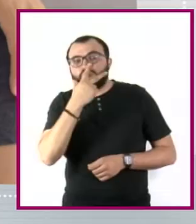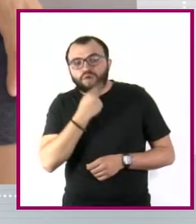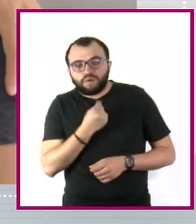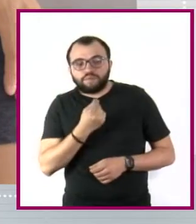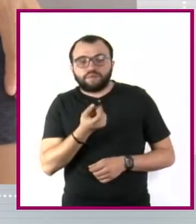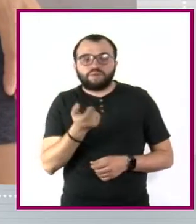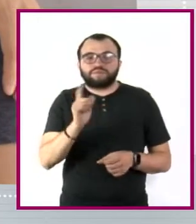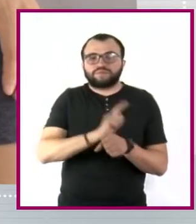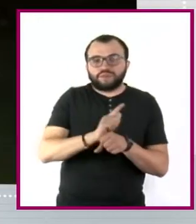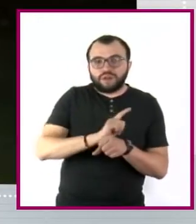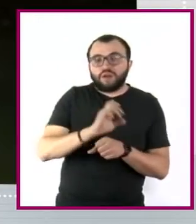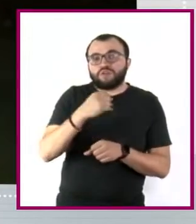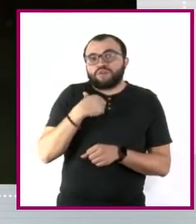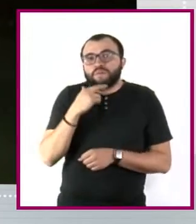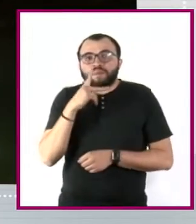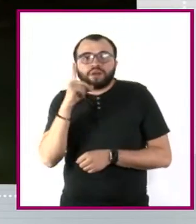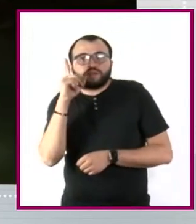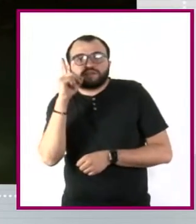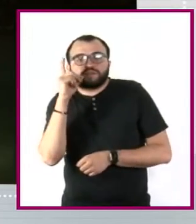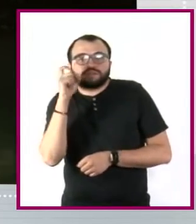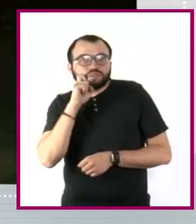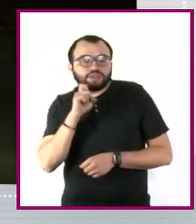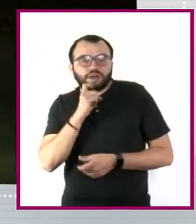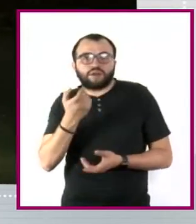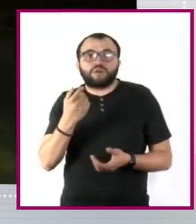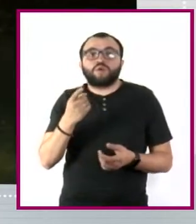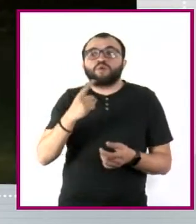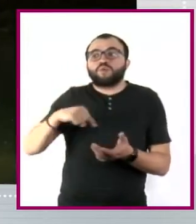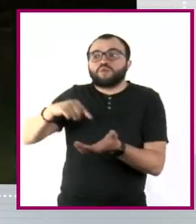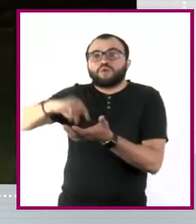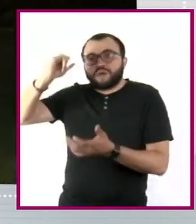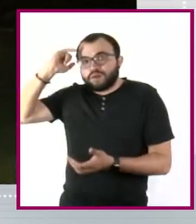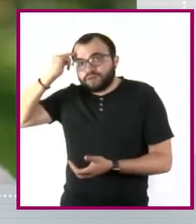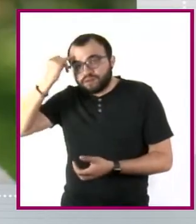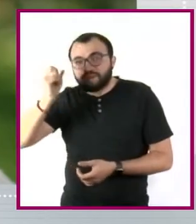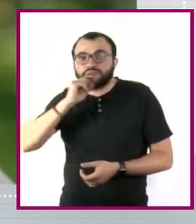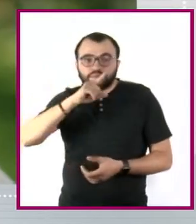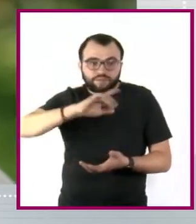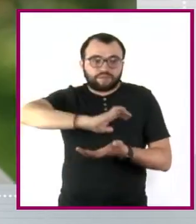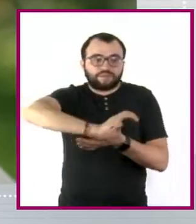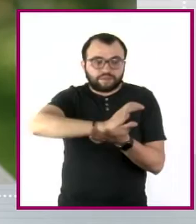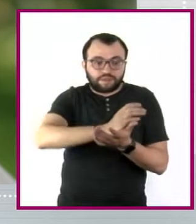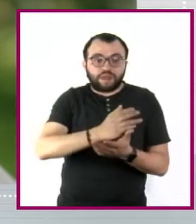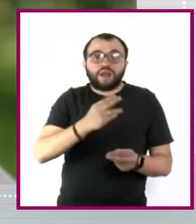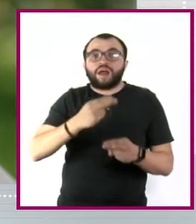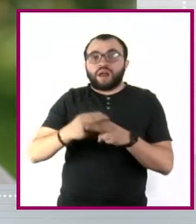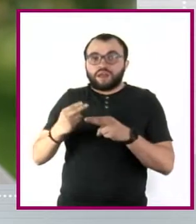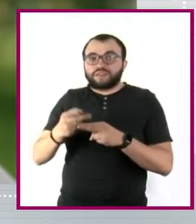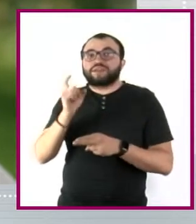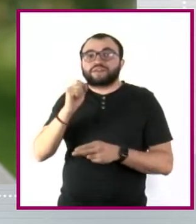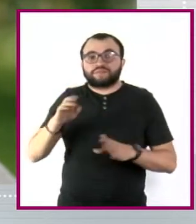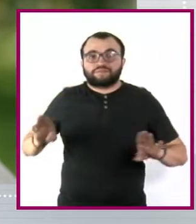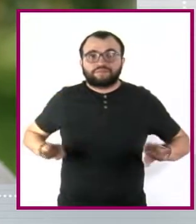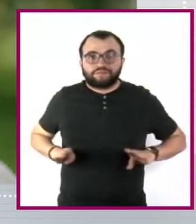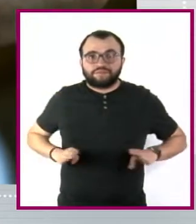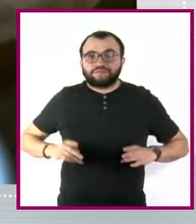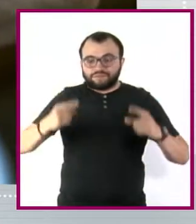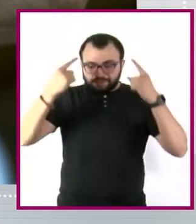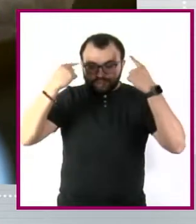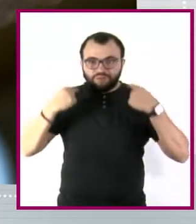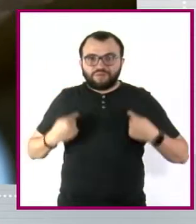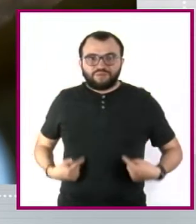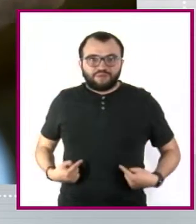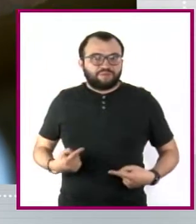preferencia sexual, por el origen étnico. A veces se da discriminación hasta por las características físicas,